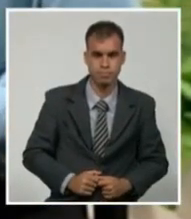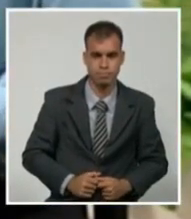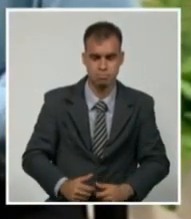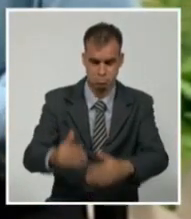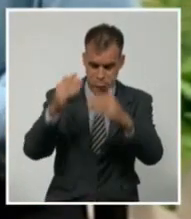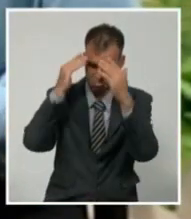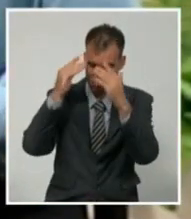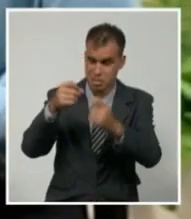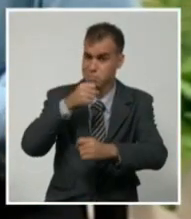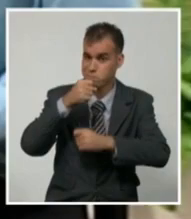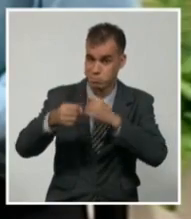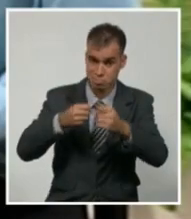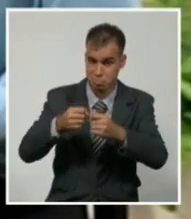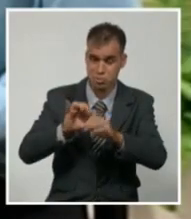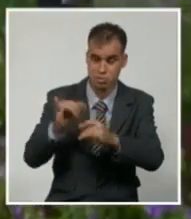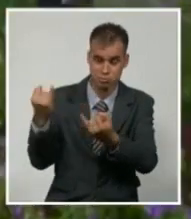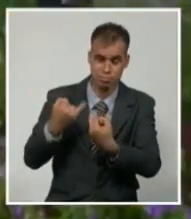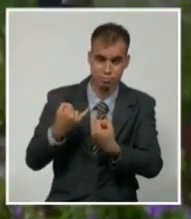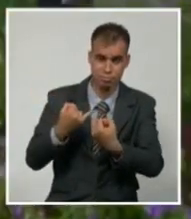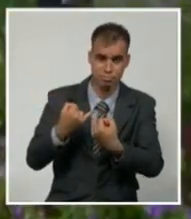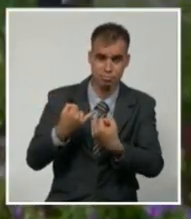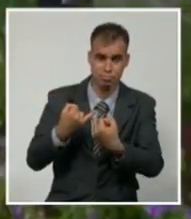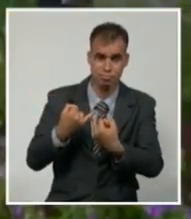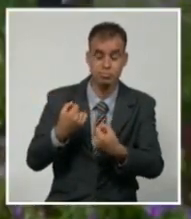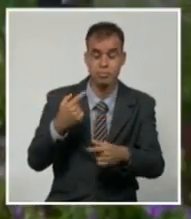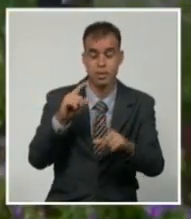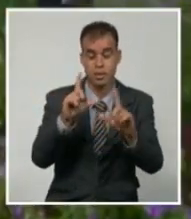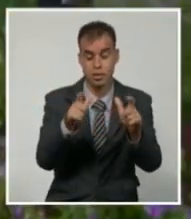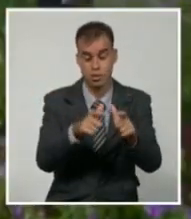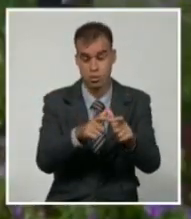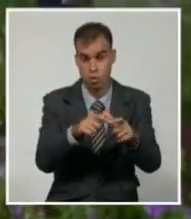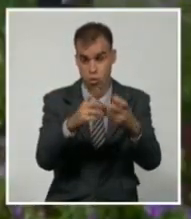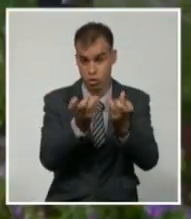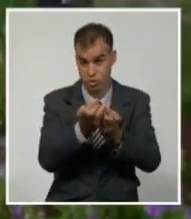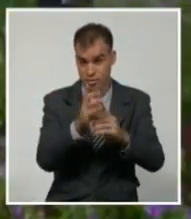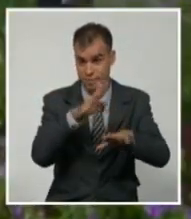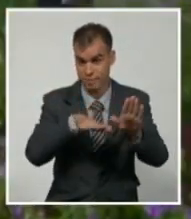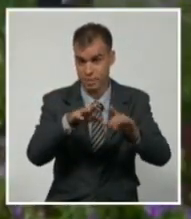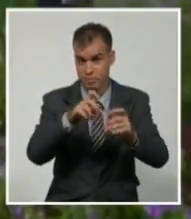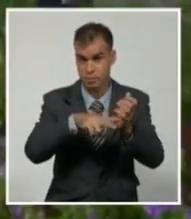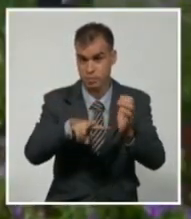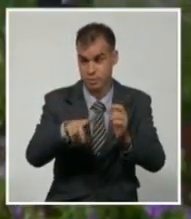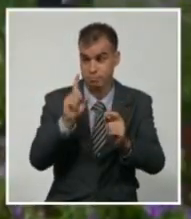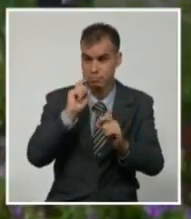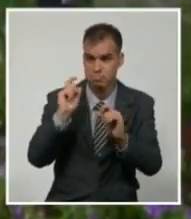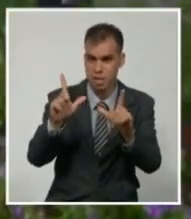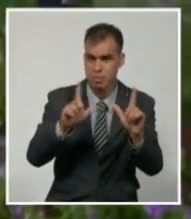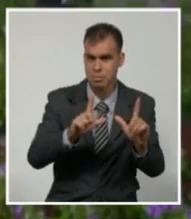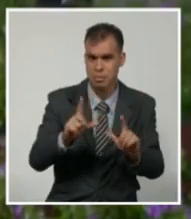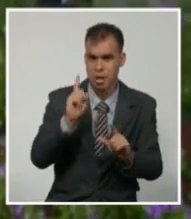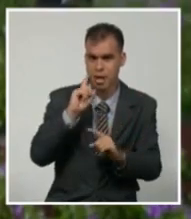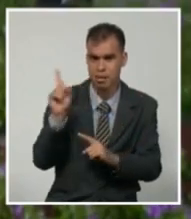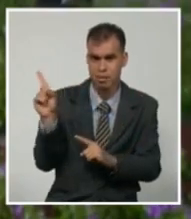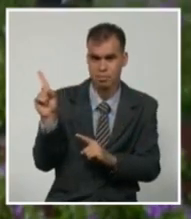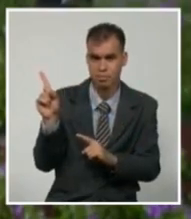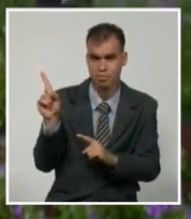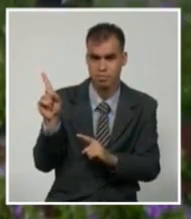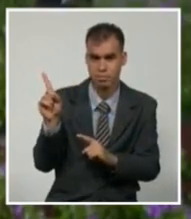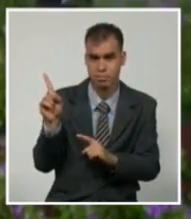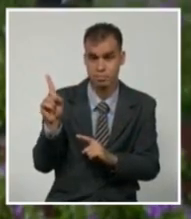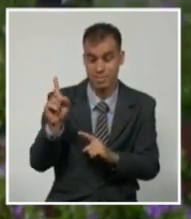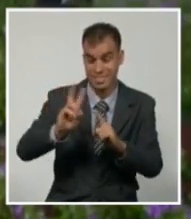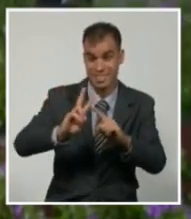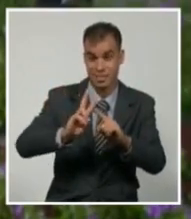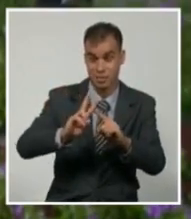periodista Catiusca León por este reporte a propósito de la reunión del Consejo de Defensa Provincial. Aquí tenemos imágenes, estos son los exteriores de nuestro canal.